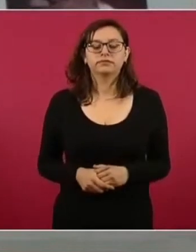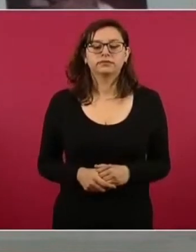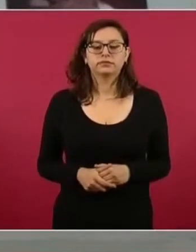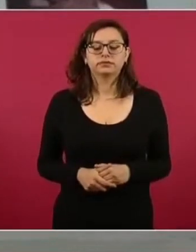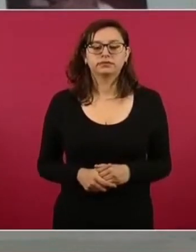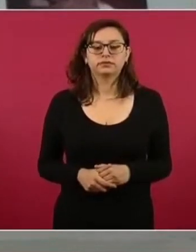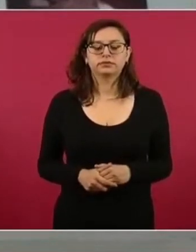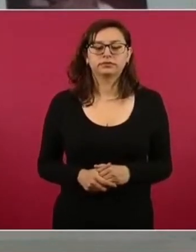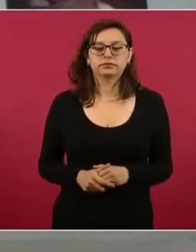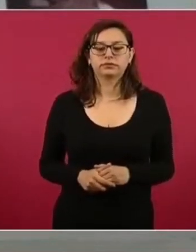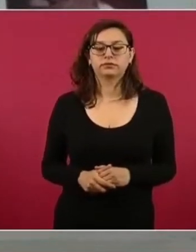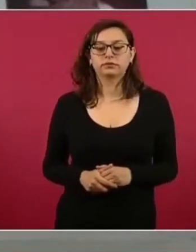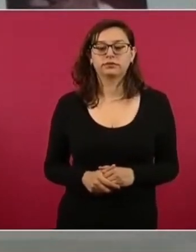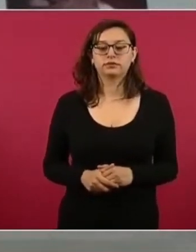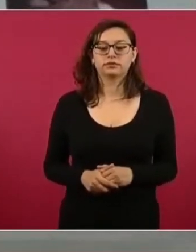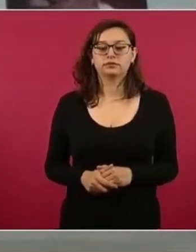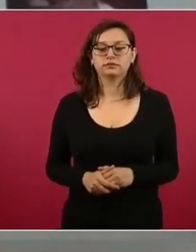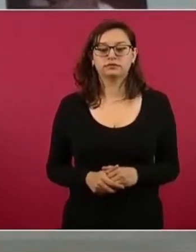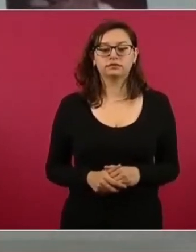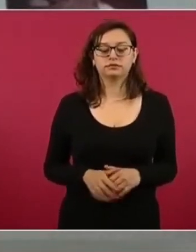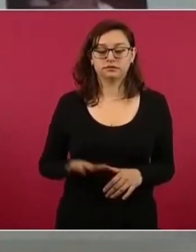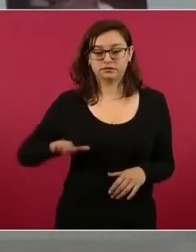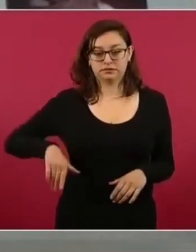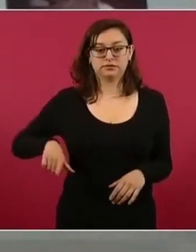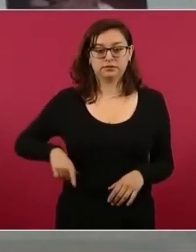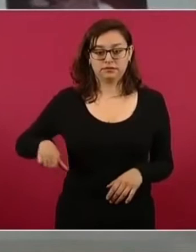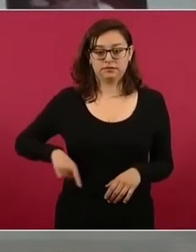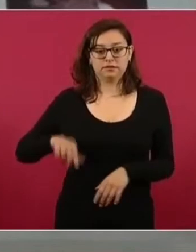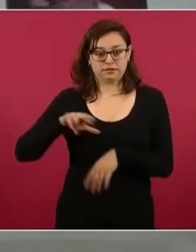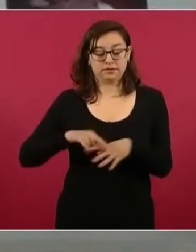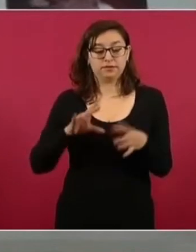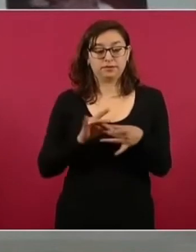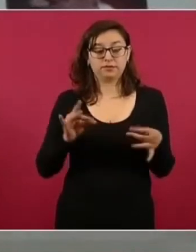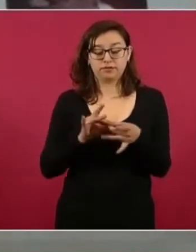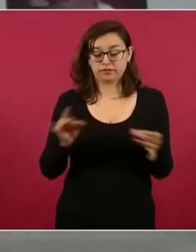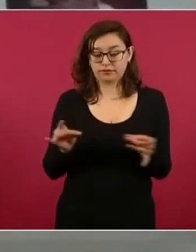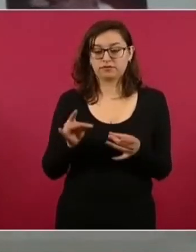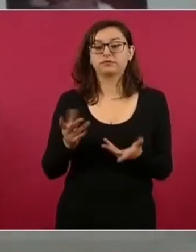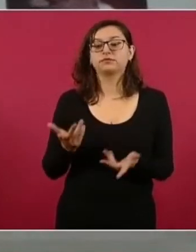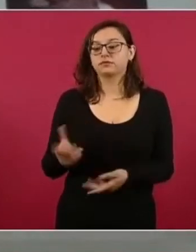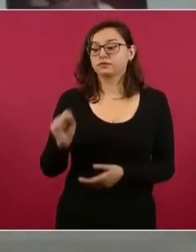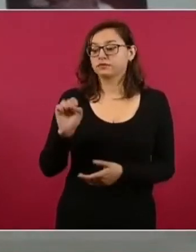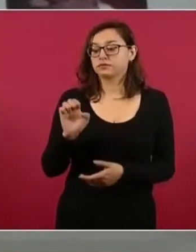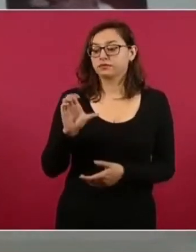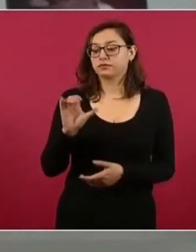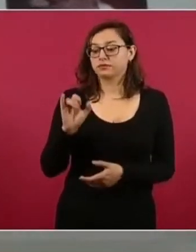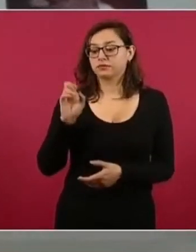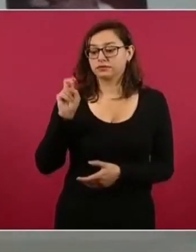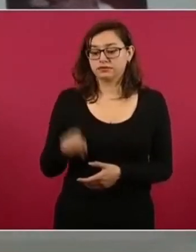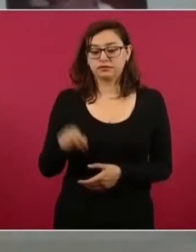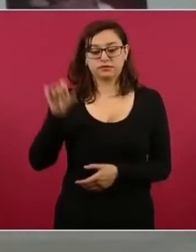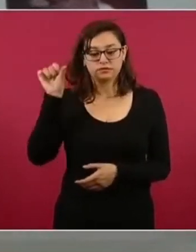Y como también ya lo citó el gobernador, la Secretaría del Bienestar el día de hoy inicia